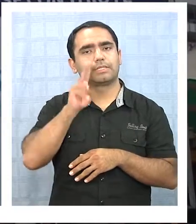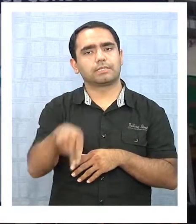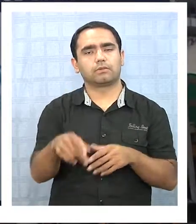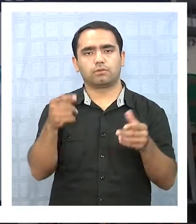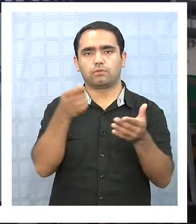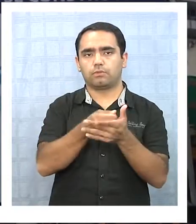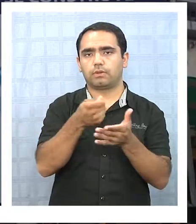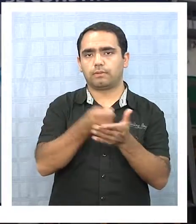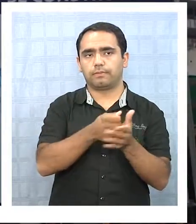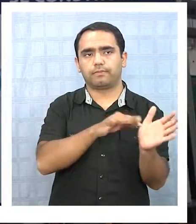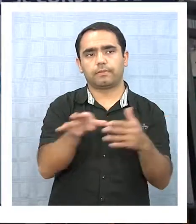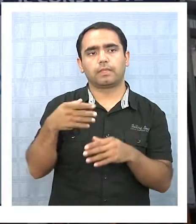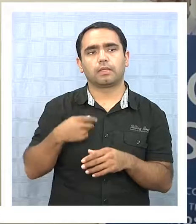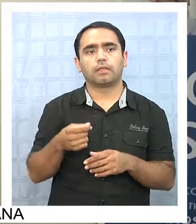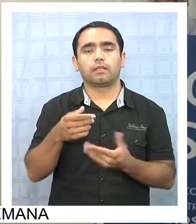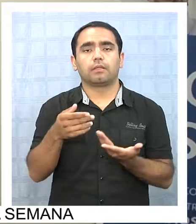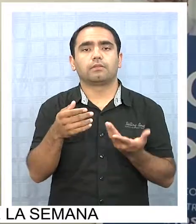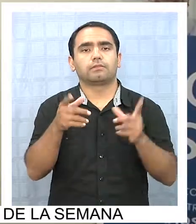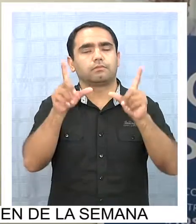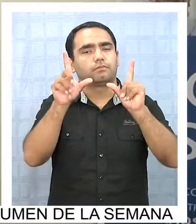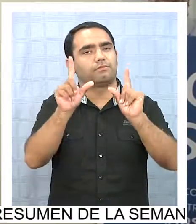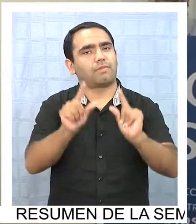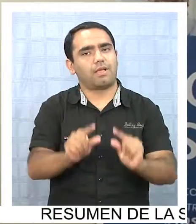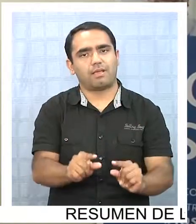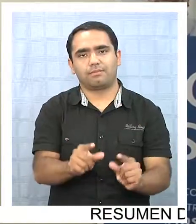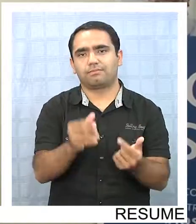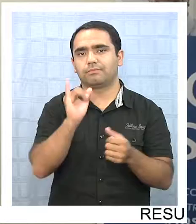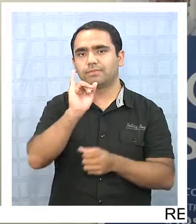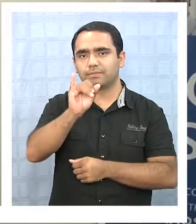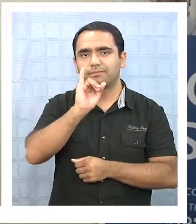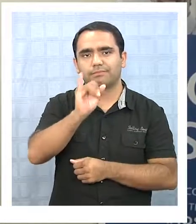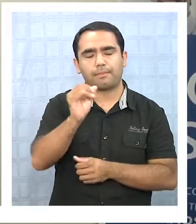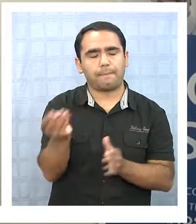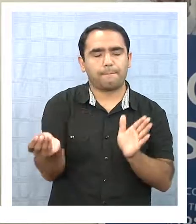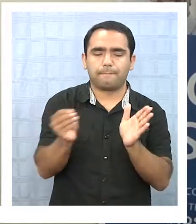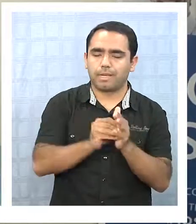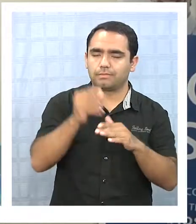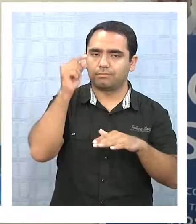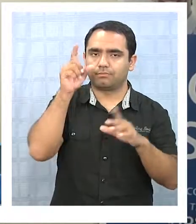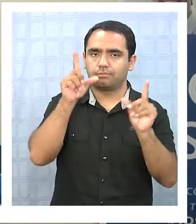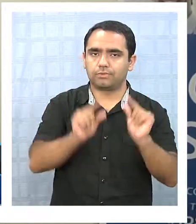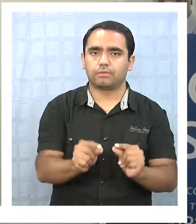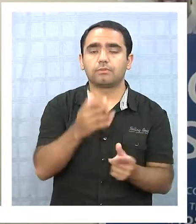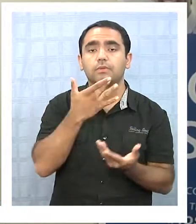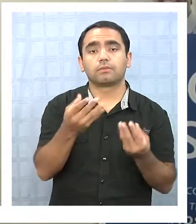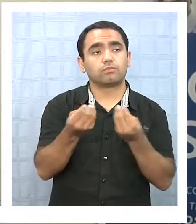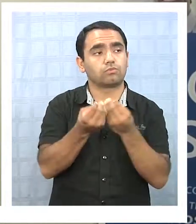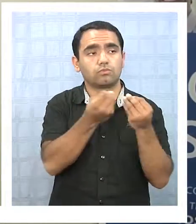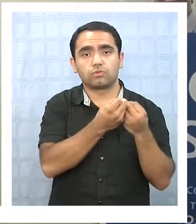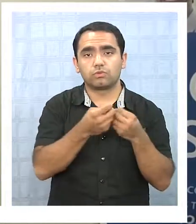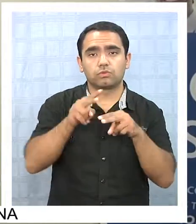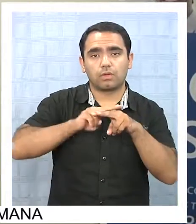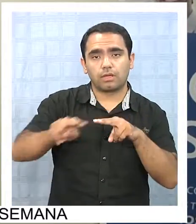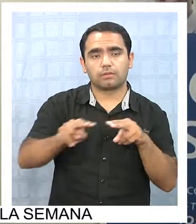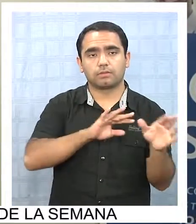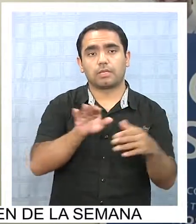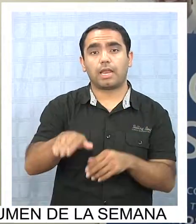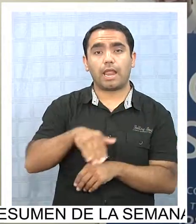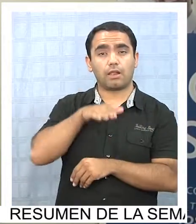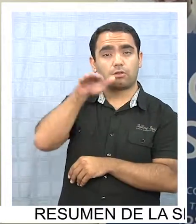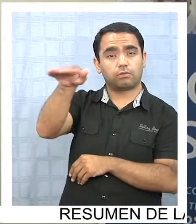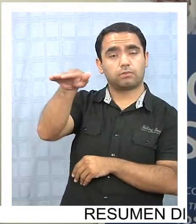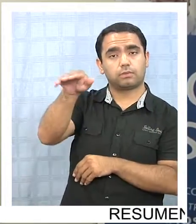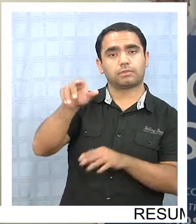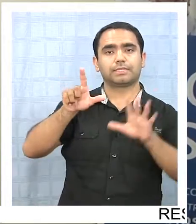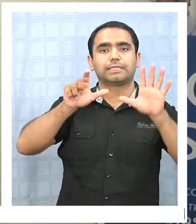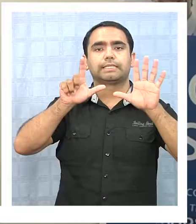La demanda a nivel comunal va a bajar, porque muchos más actores están disputando esa torta. En el caso de